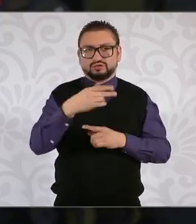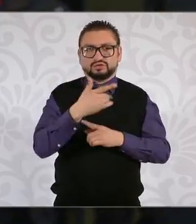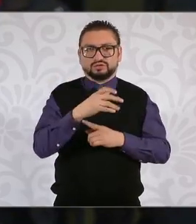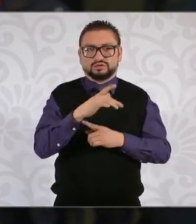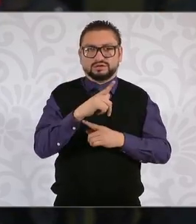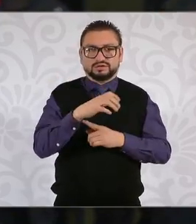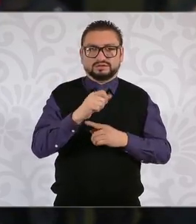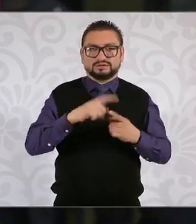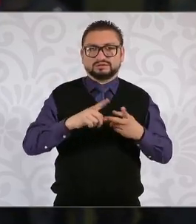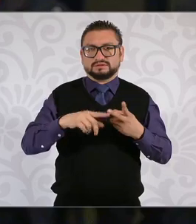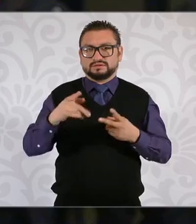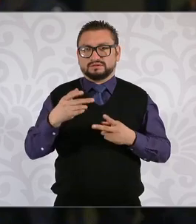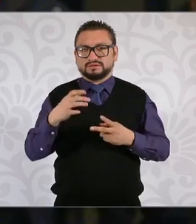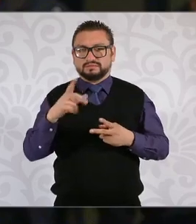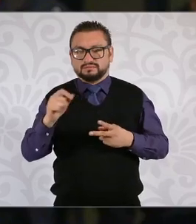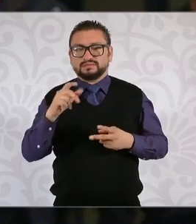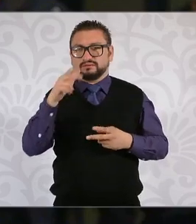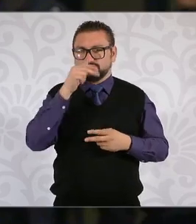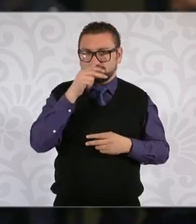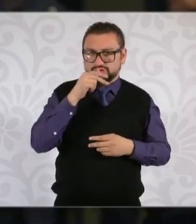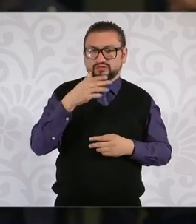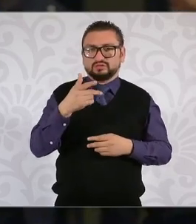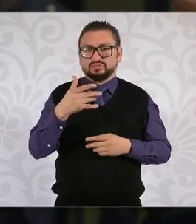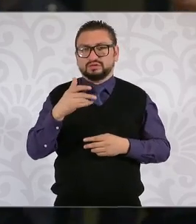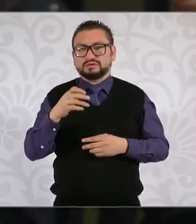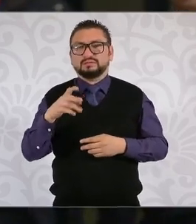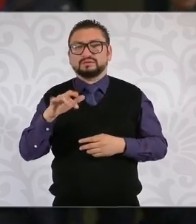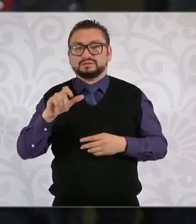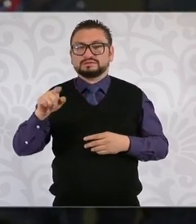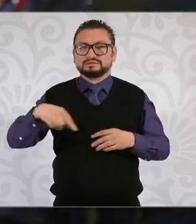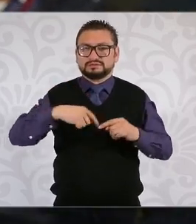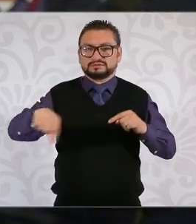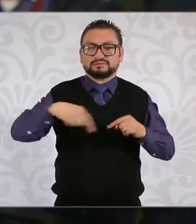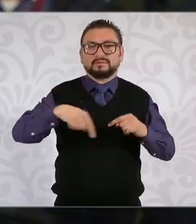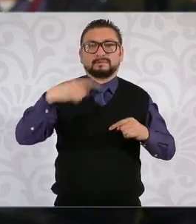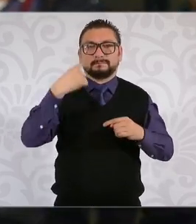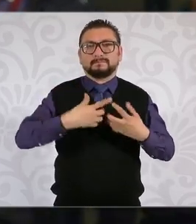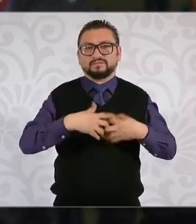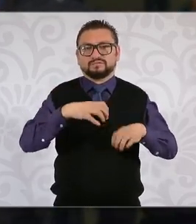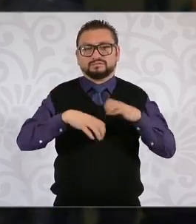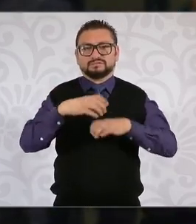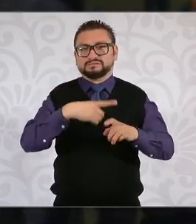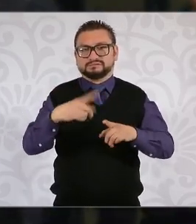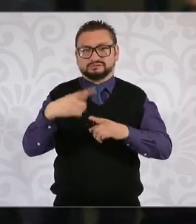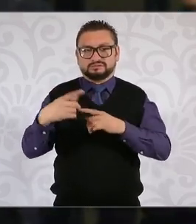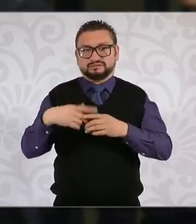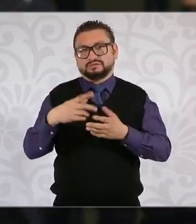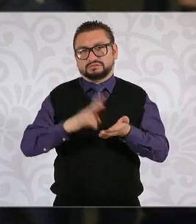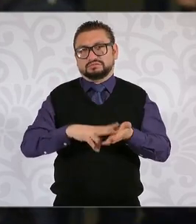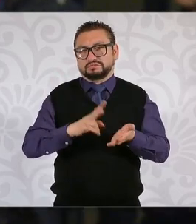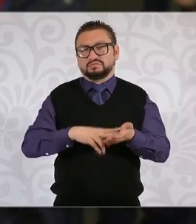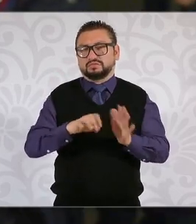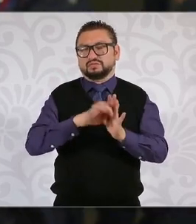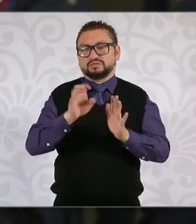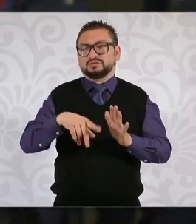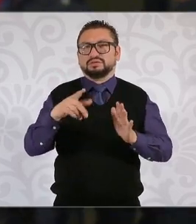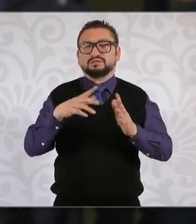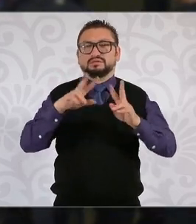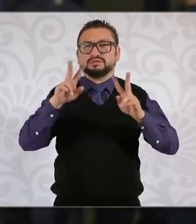Cajemes pasando por Hermosillo y Guaymas justamente para identificar esta cadena de valor por ejemplo relacionada con la industria automotriz.